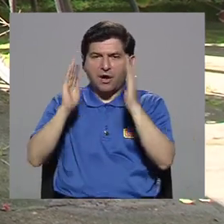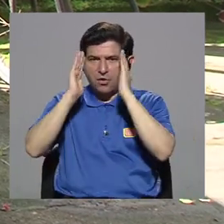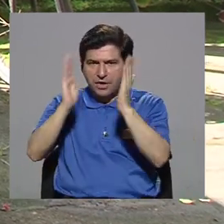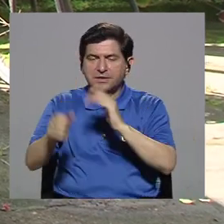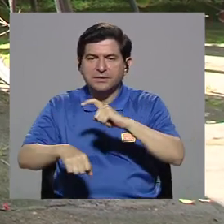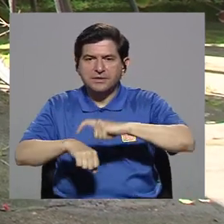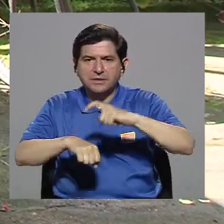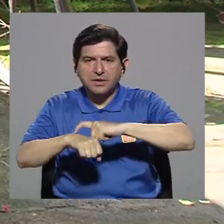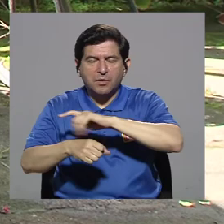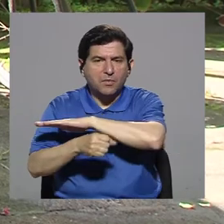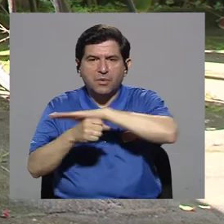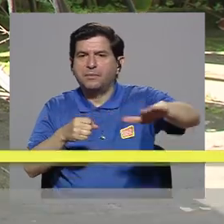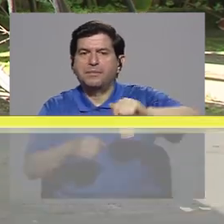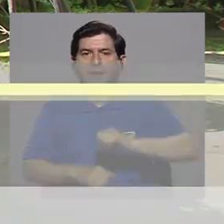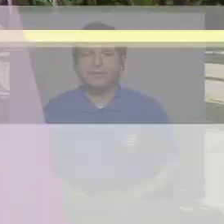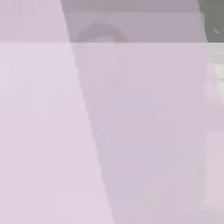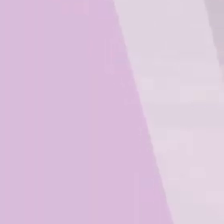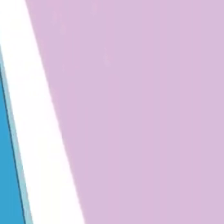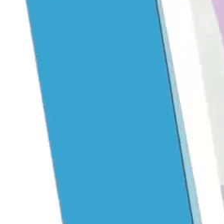completo a esto.